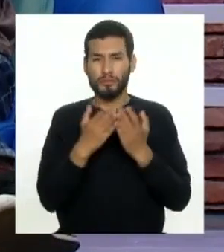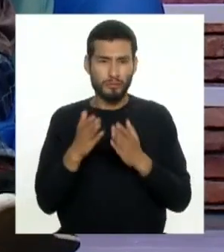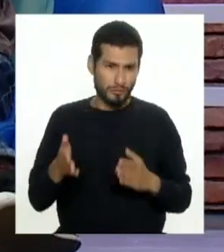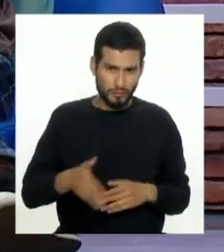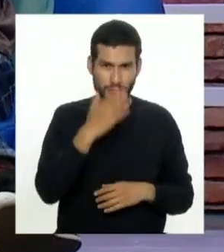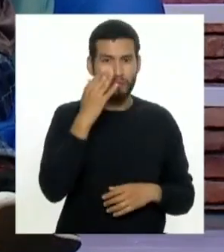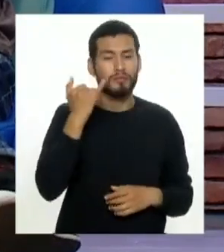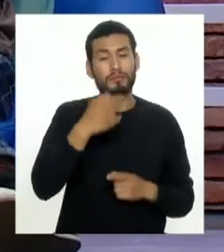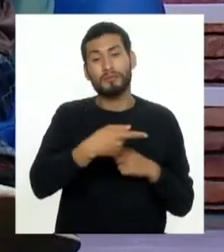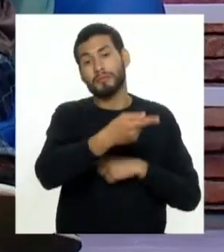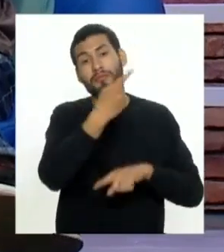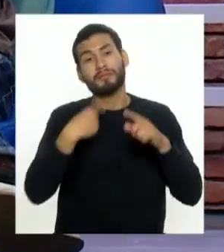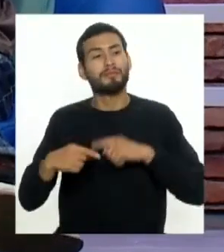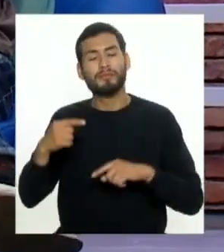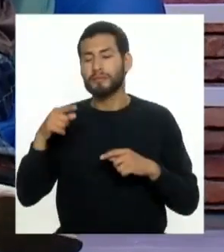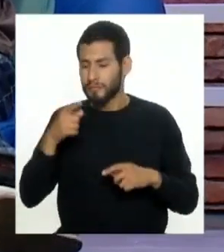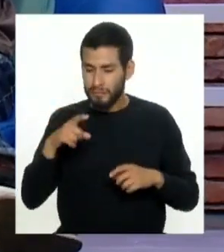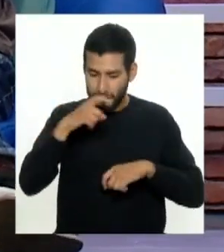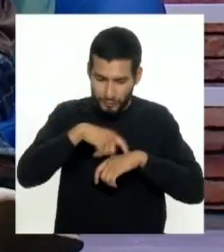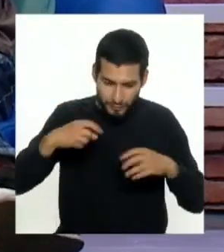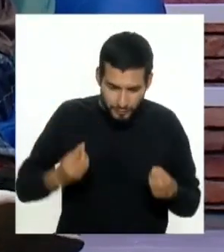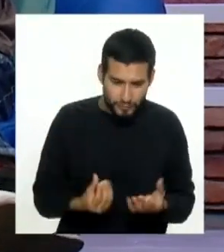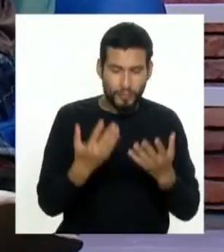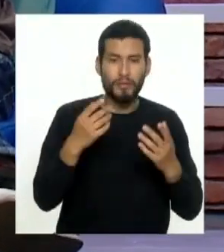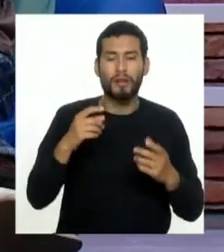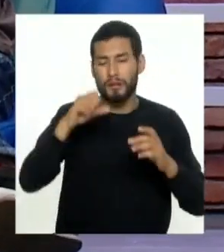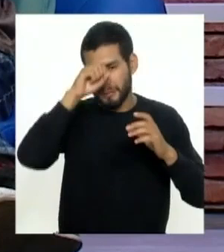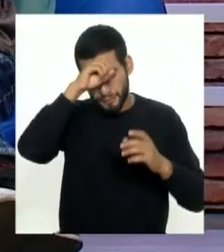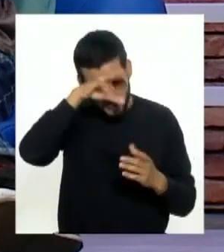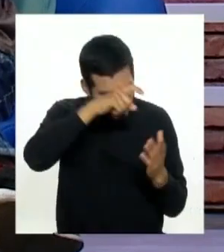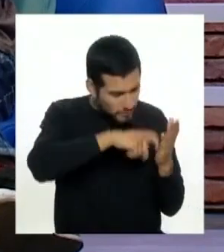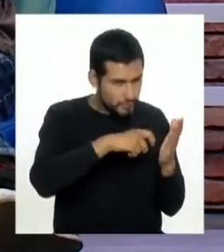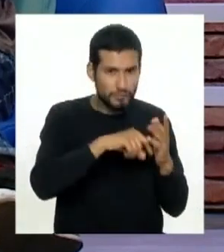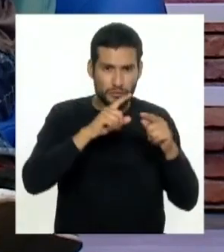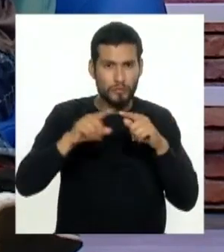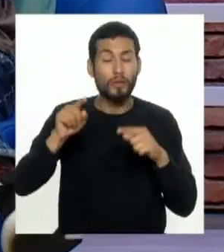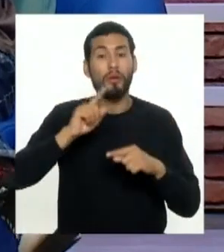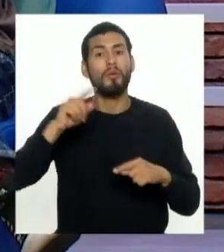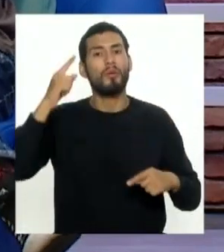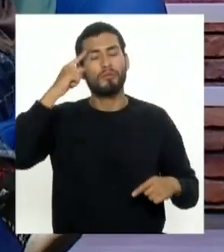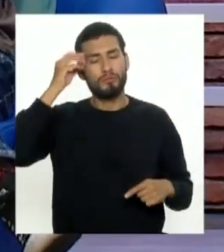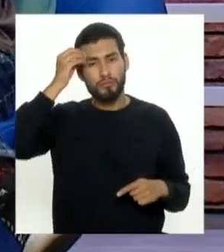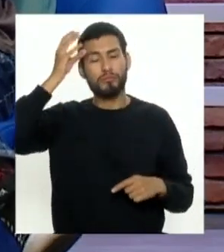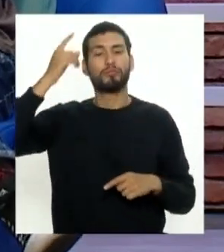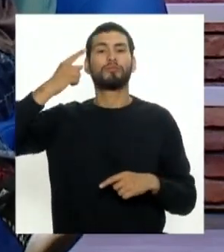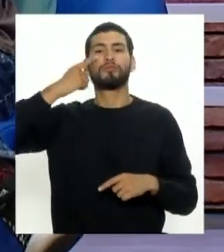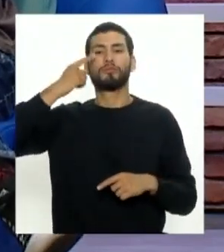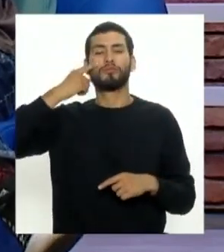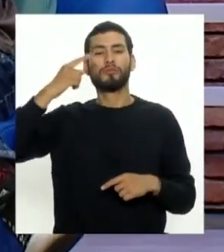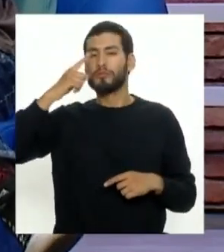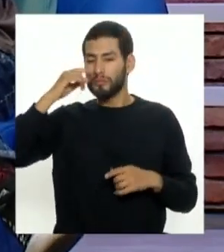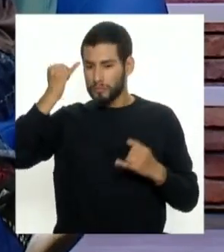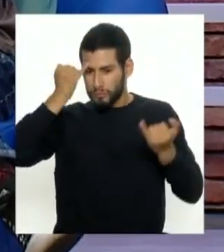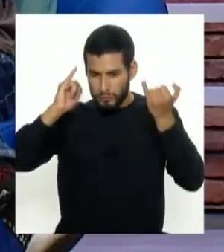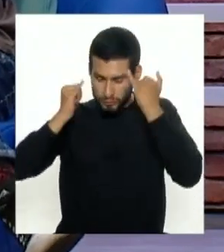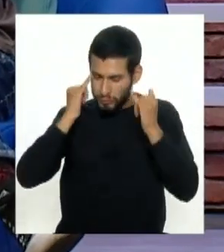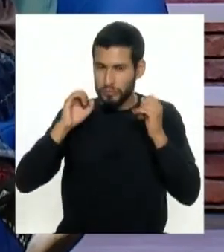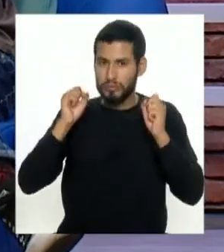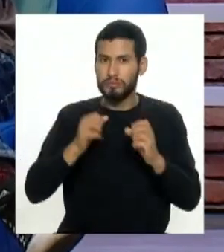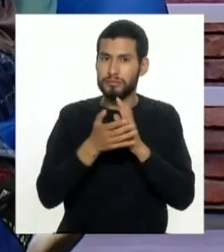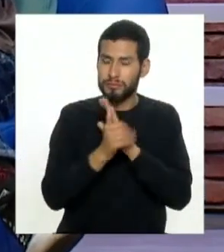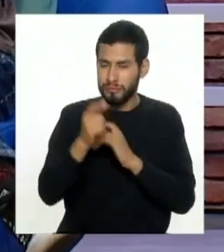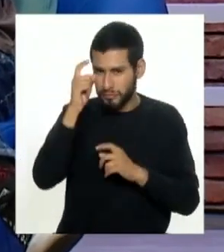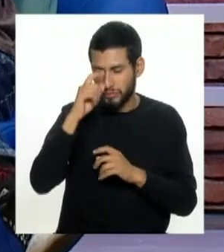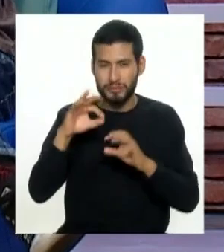chicos y van a regresar a la agricultura a la minería a lo que sea pero con conocimiento con estrategia y con la